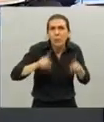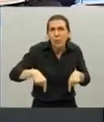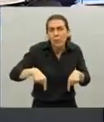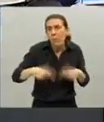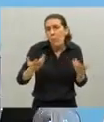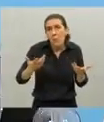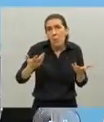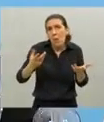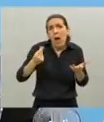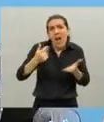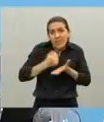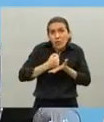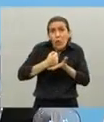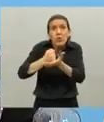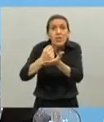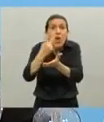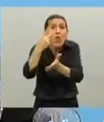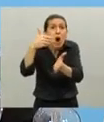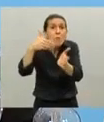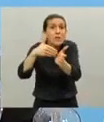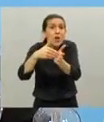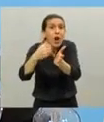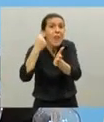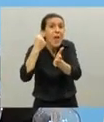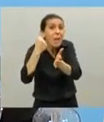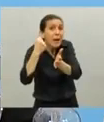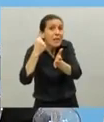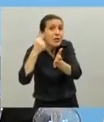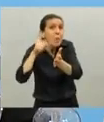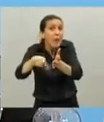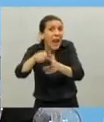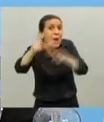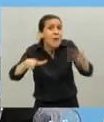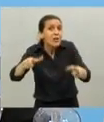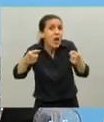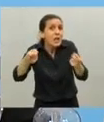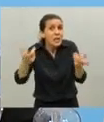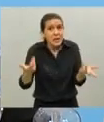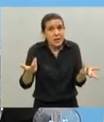millones de pesos de subsidios y de auxilio para los que lo necesitan